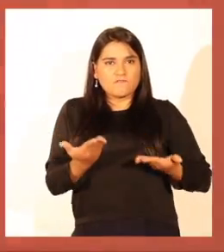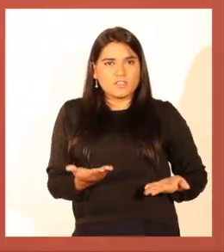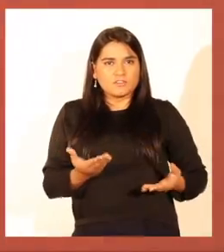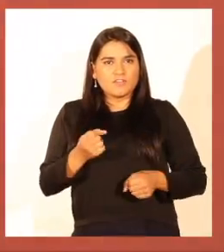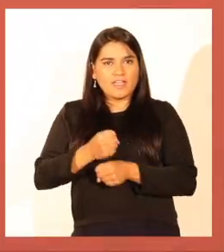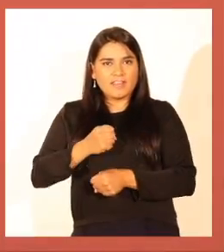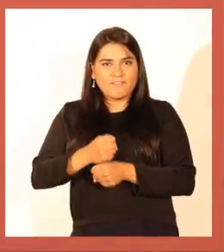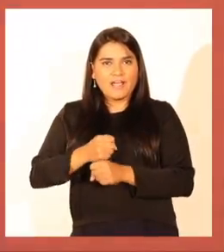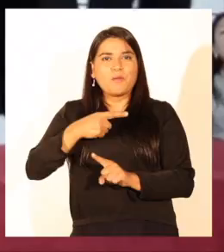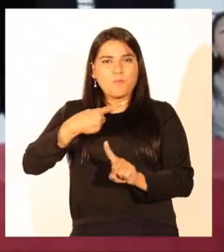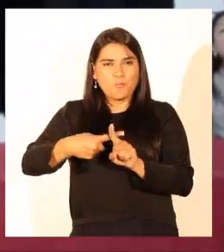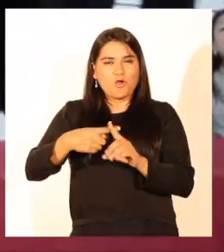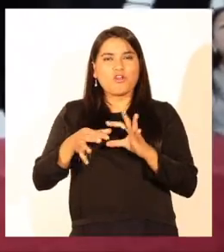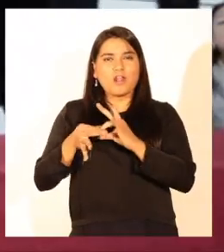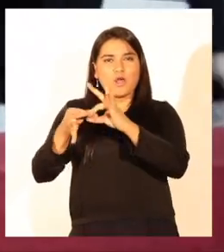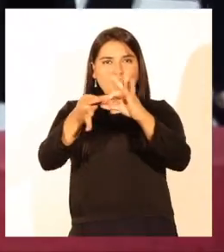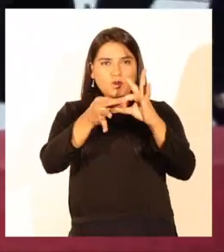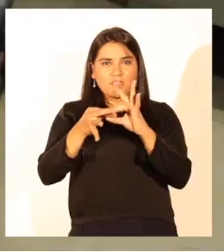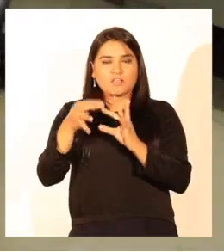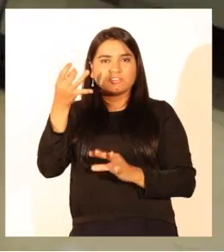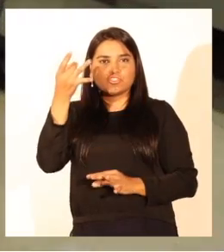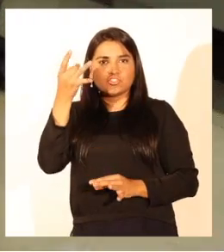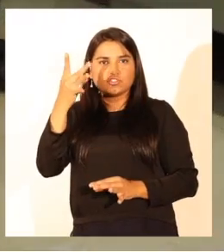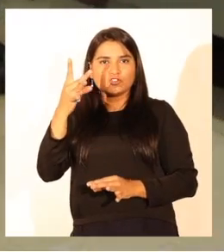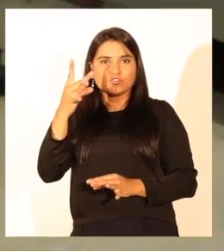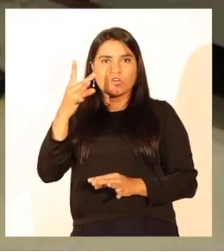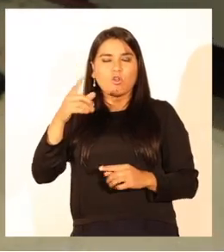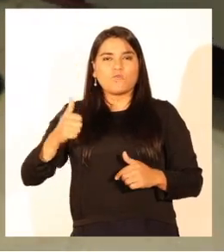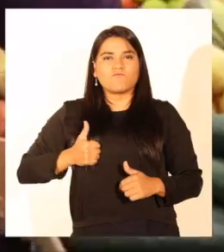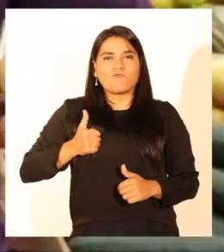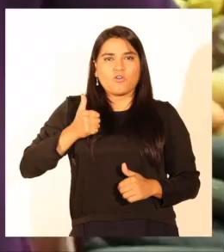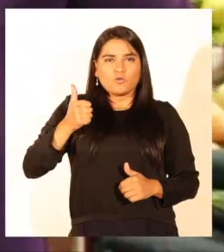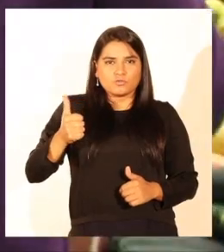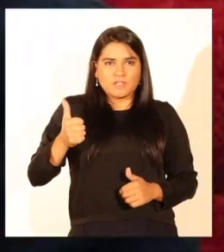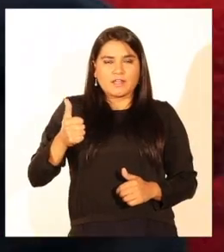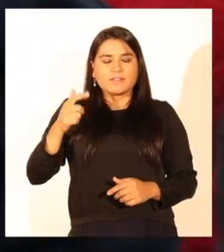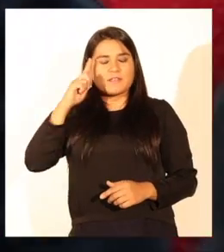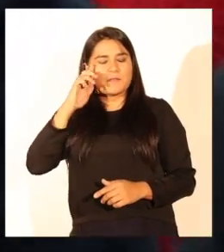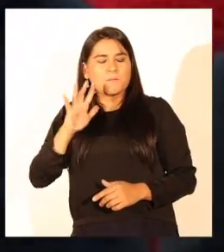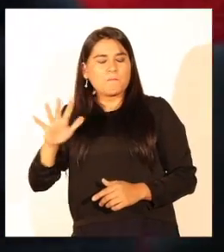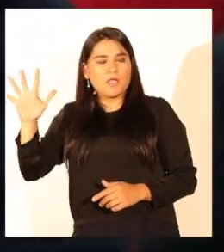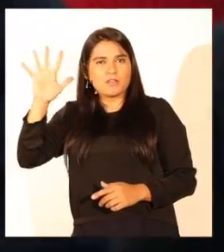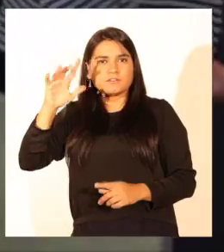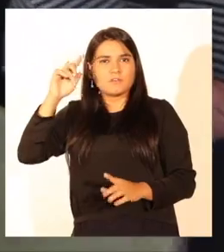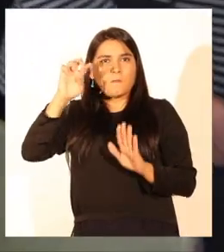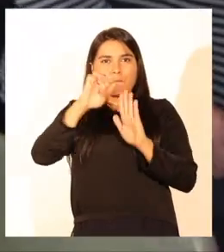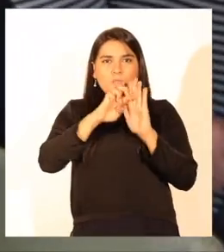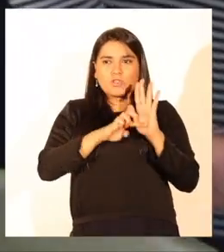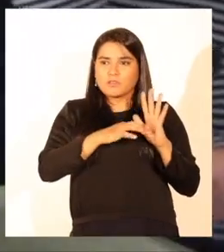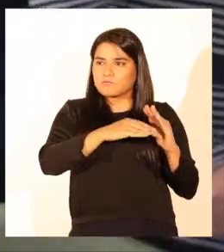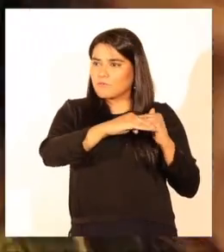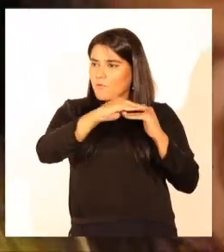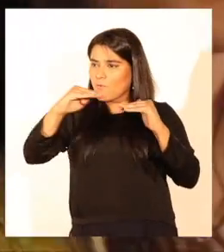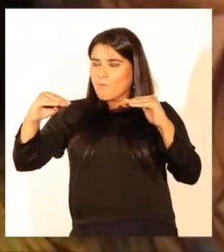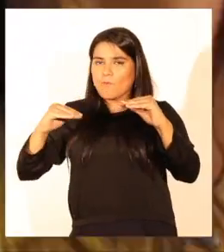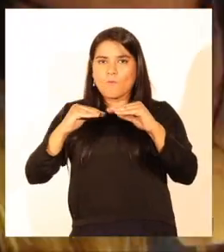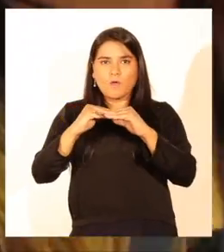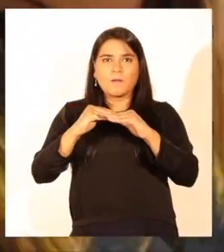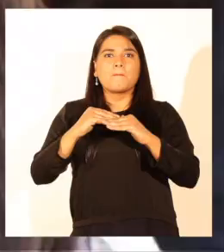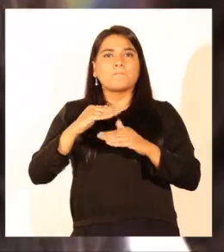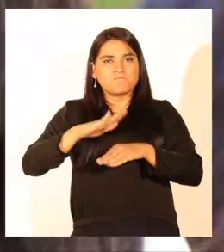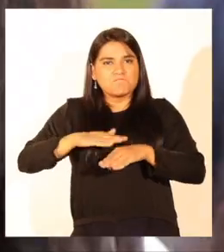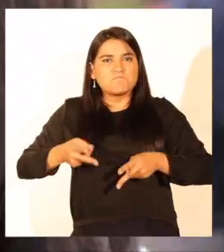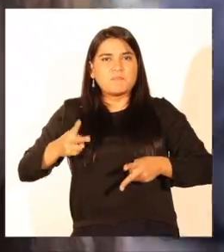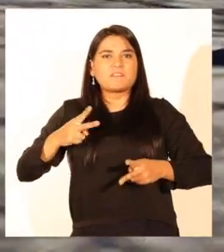trabajar por la unidad. Solo sumar voluntades, imaginación y proyectos en común nos permitirá